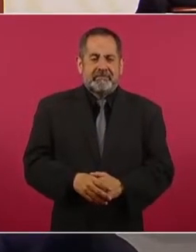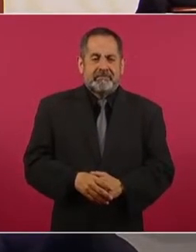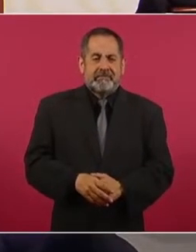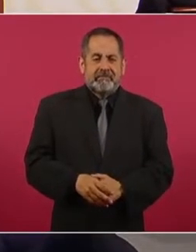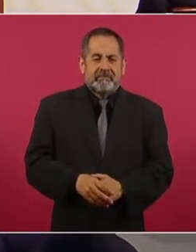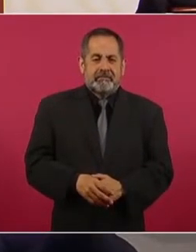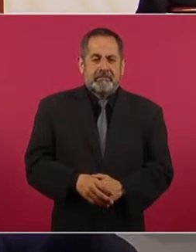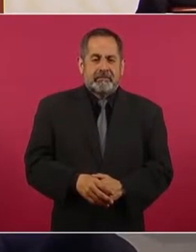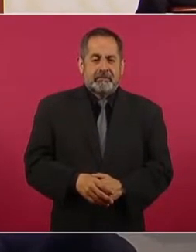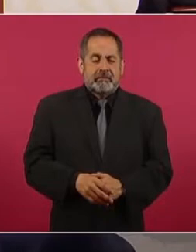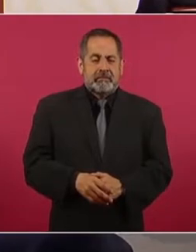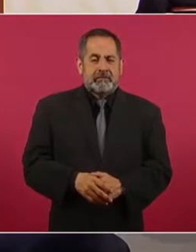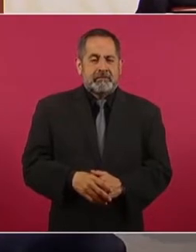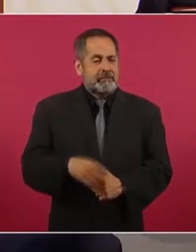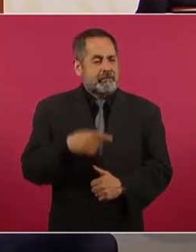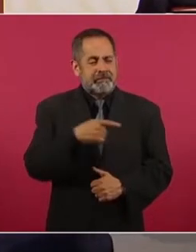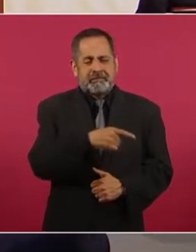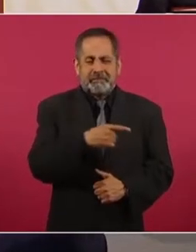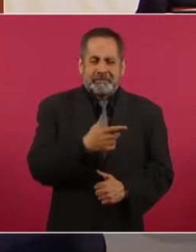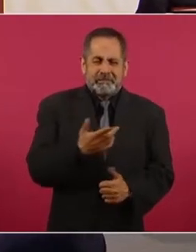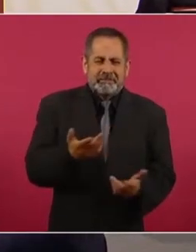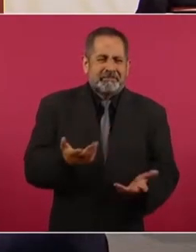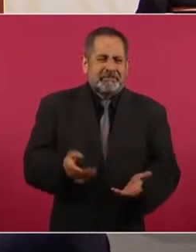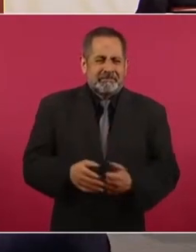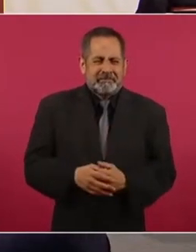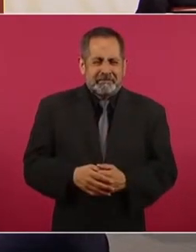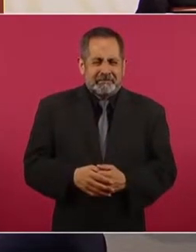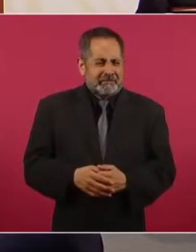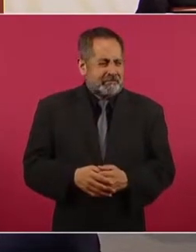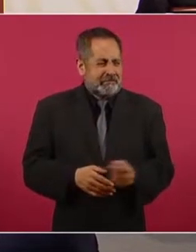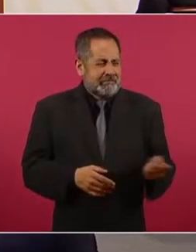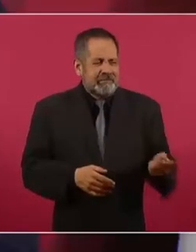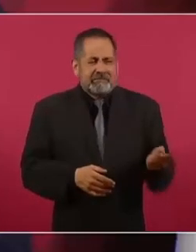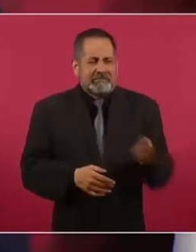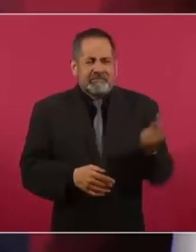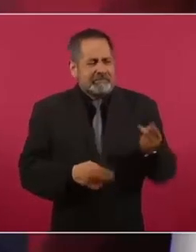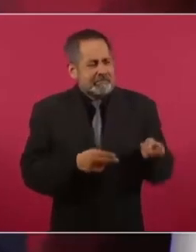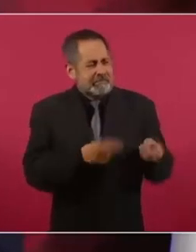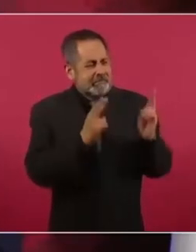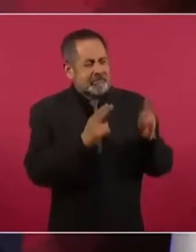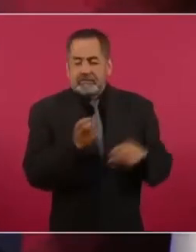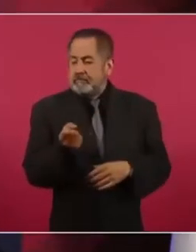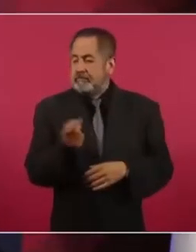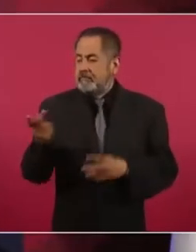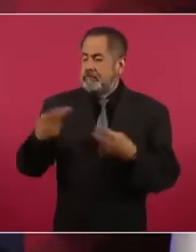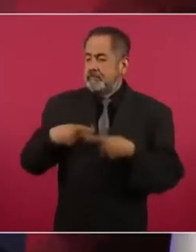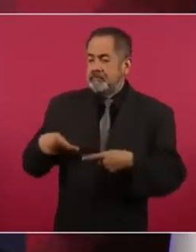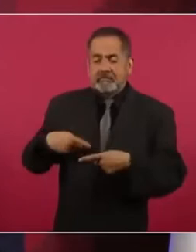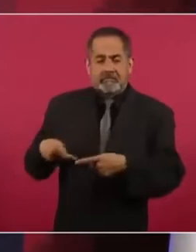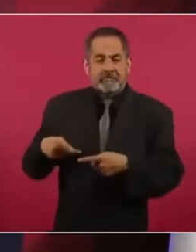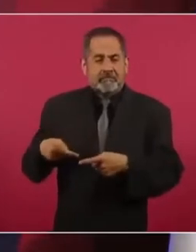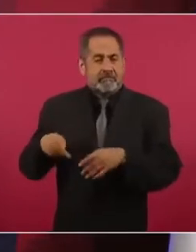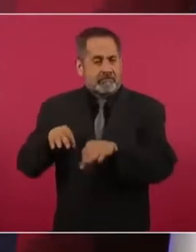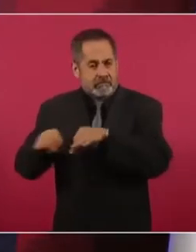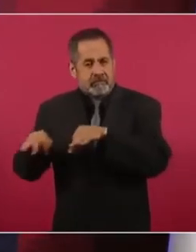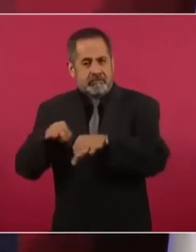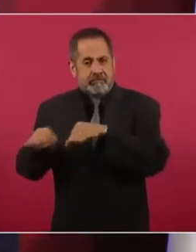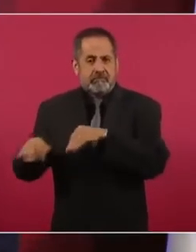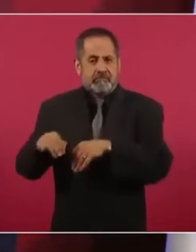¿Qué le afecta que trabajadores agrícolas de Guatemala, nuestros hermanos,